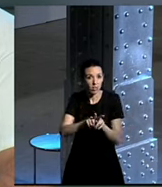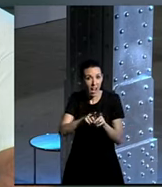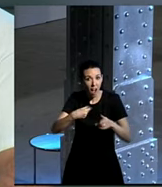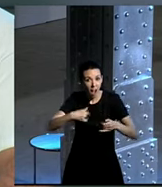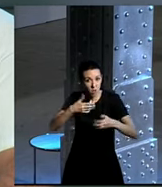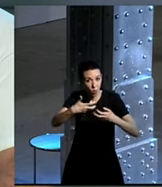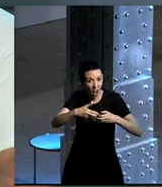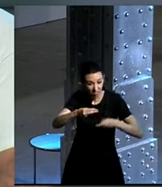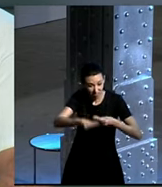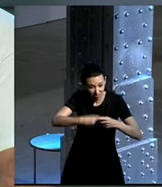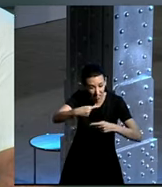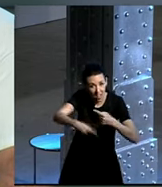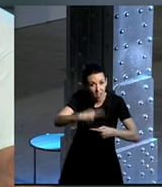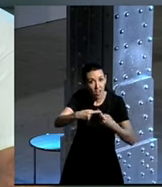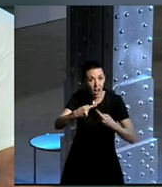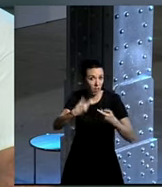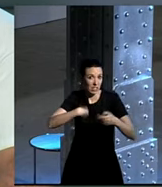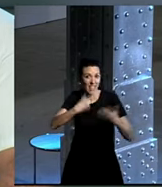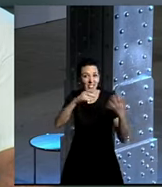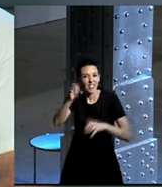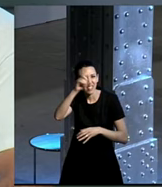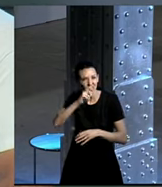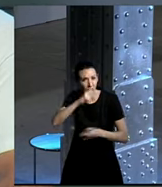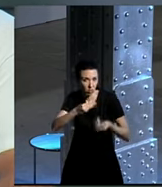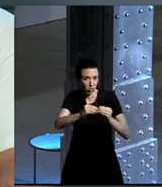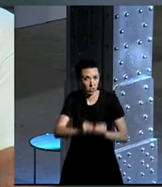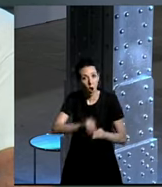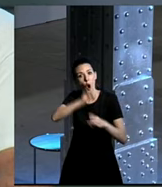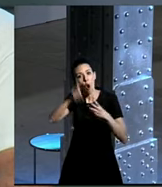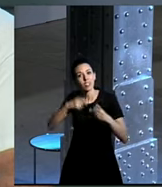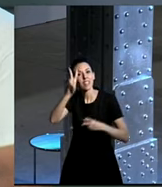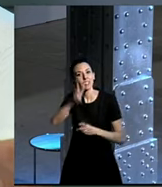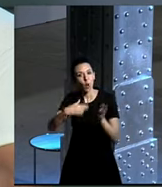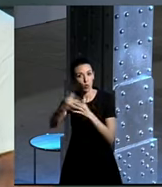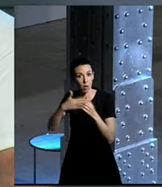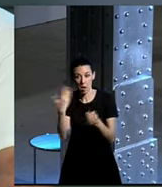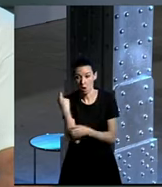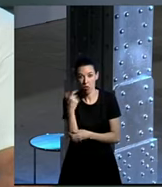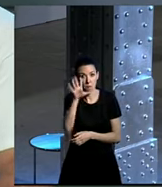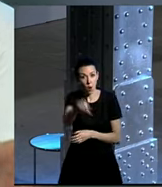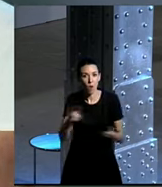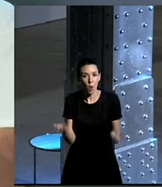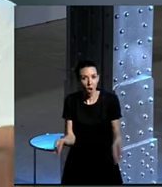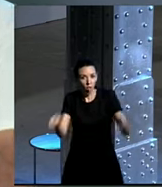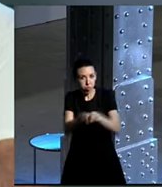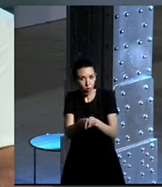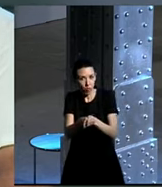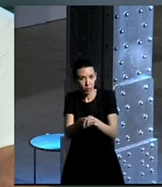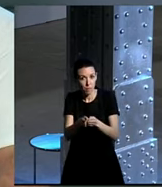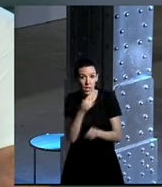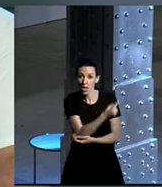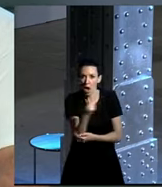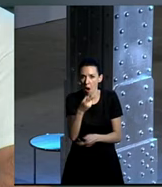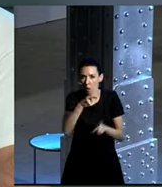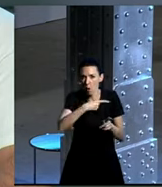años y que me compré hace ocho, la restauré, y una bici de segunda mano, otra bici de segunda mano que me acabo de comprar plegable. Cada una la uso para